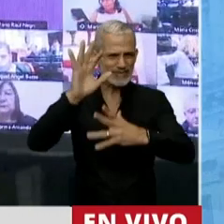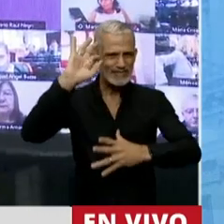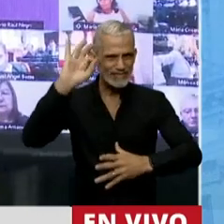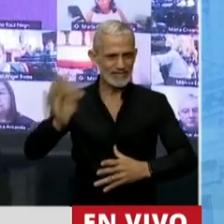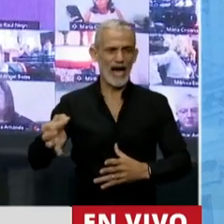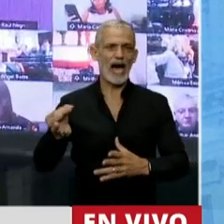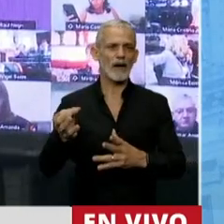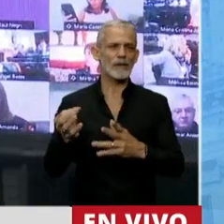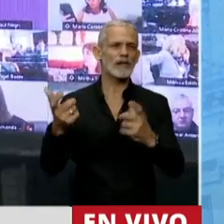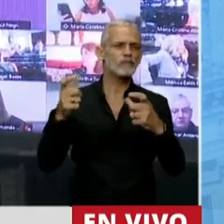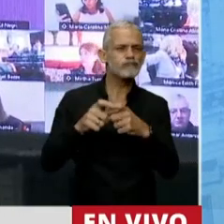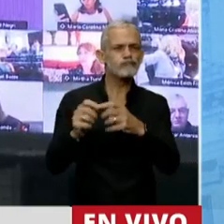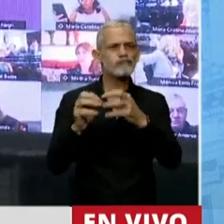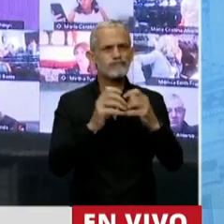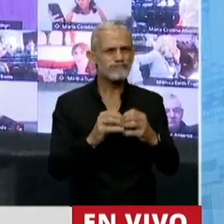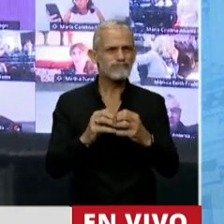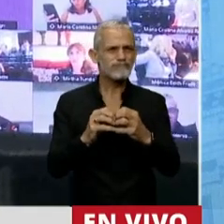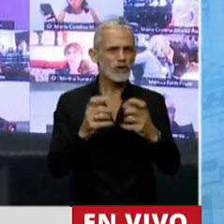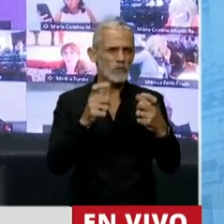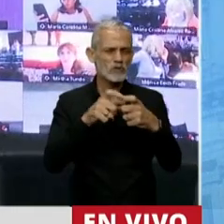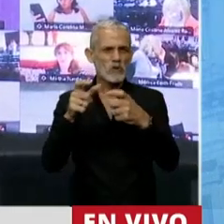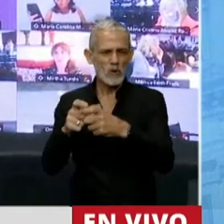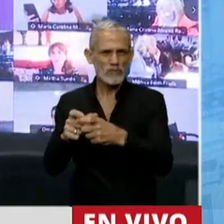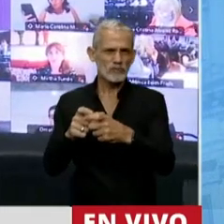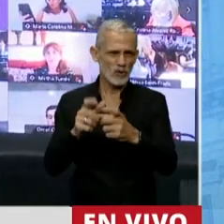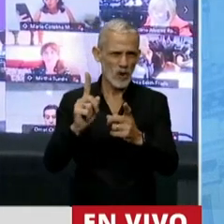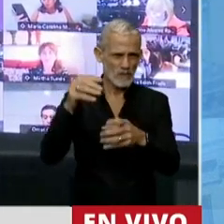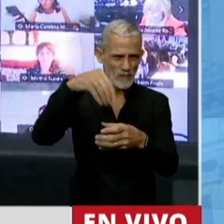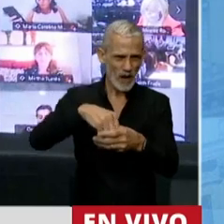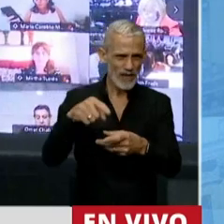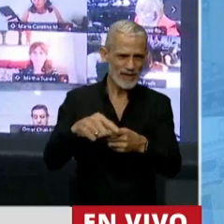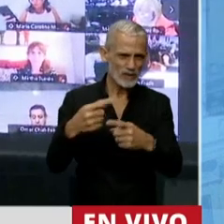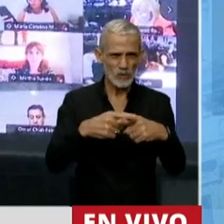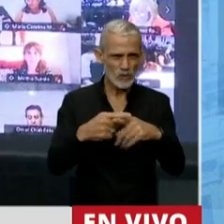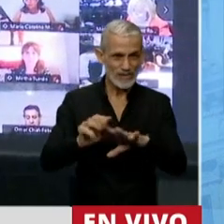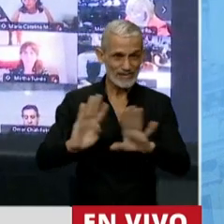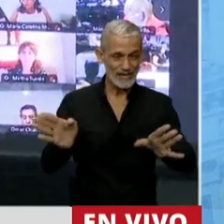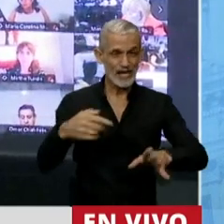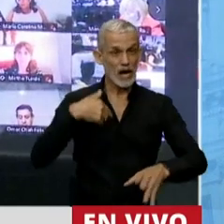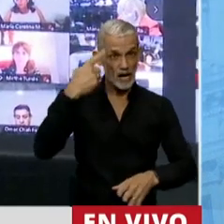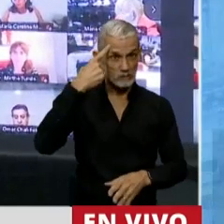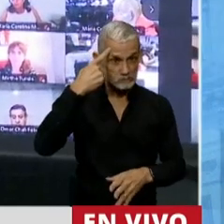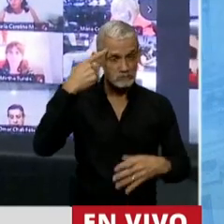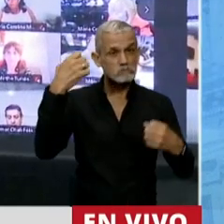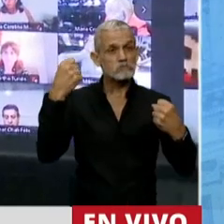en distintos debates que hemos dado en esa comisión, que compartimos